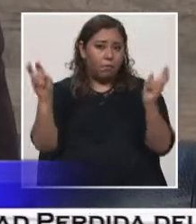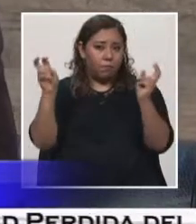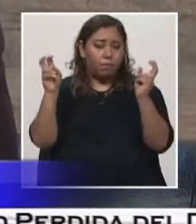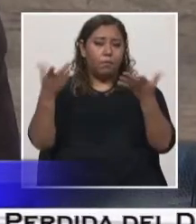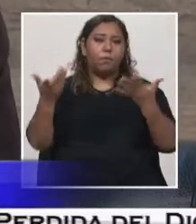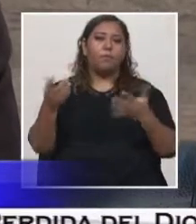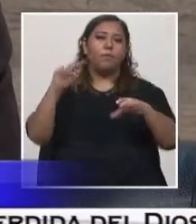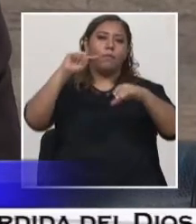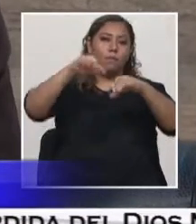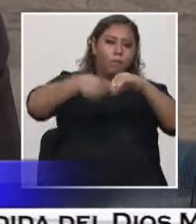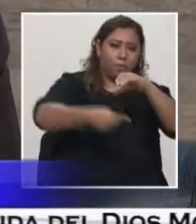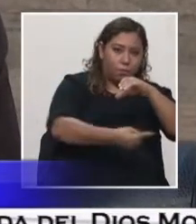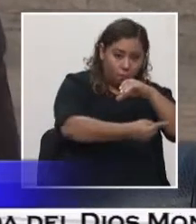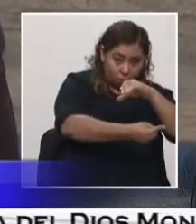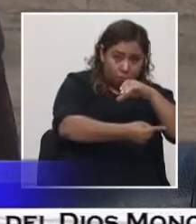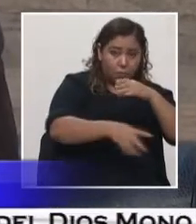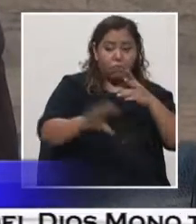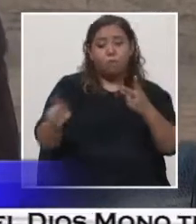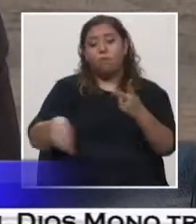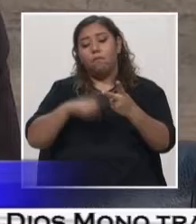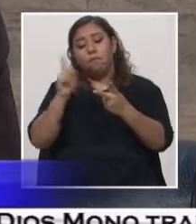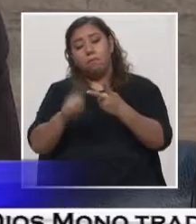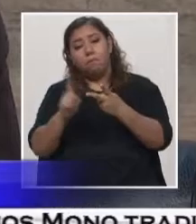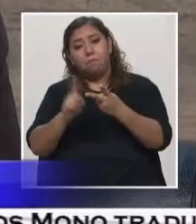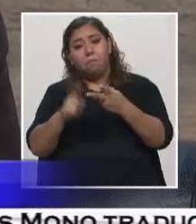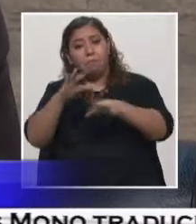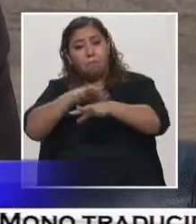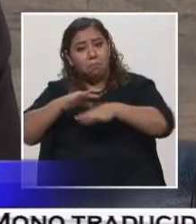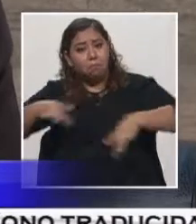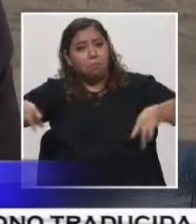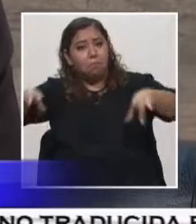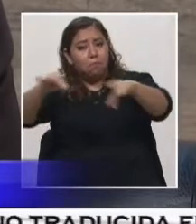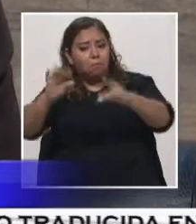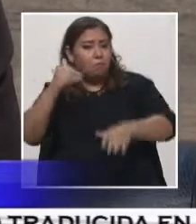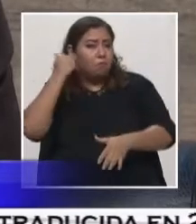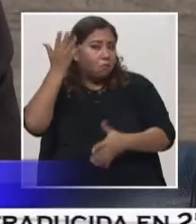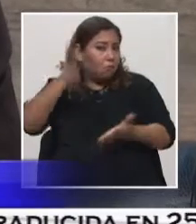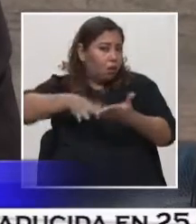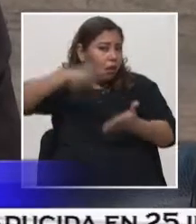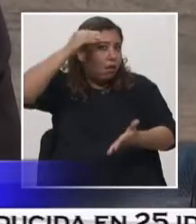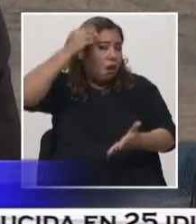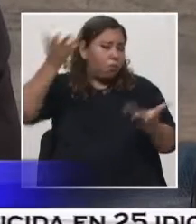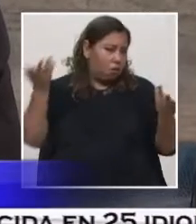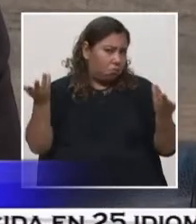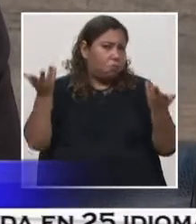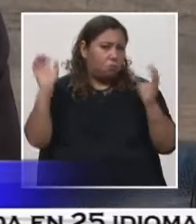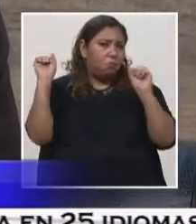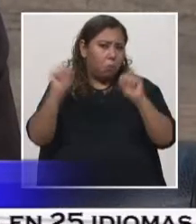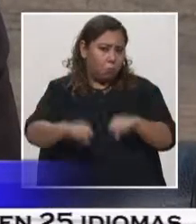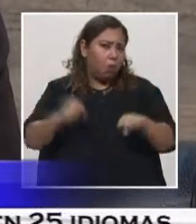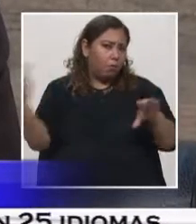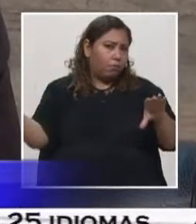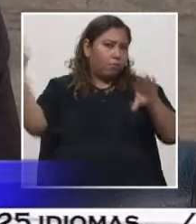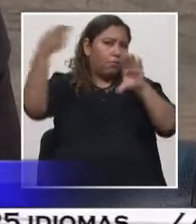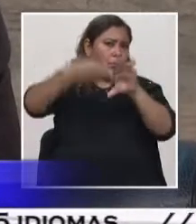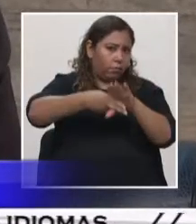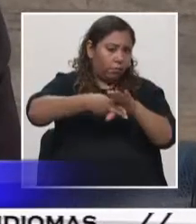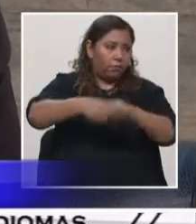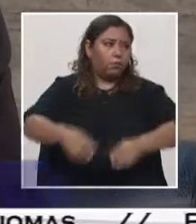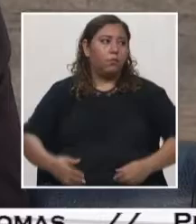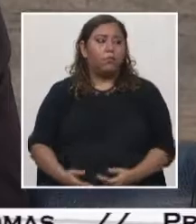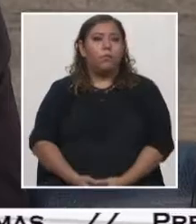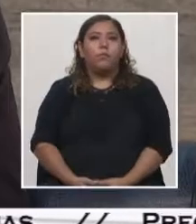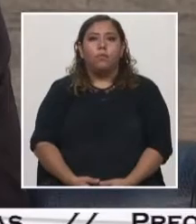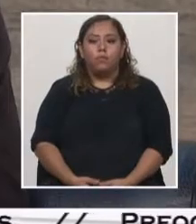minería, que también es importante que conozcamos, pues es eso de que sea esta plataforma,